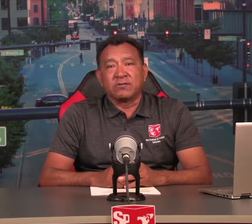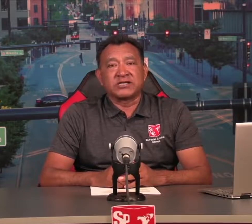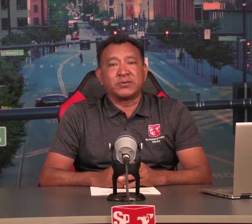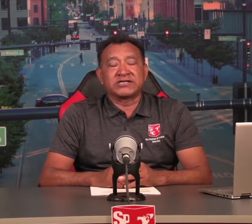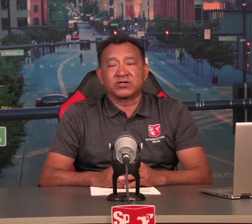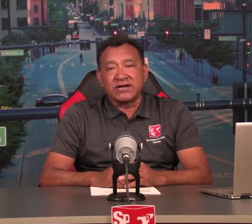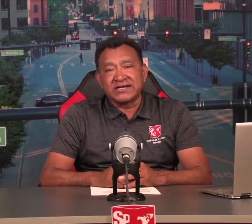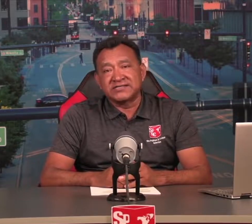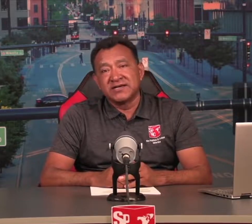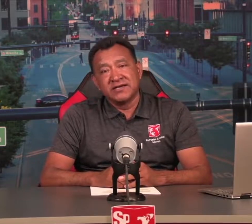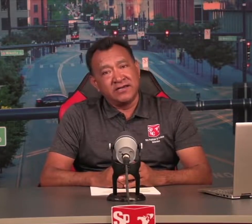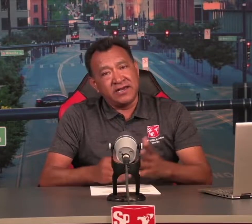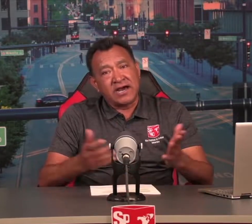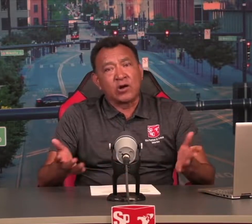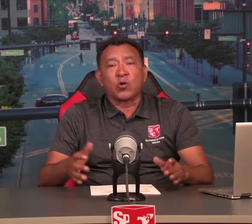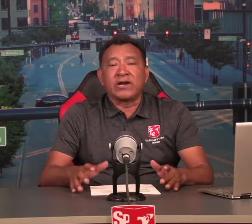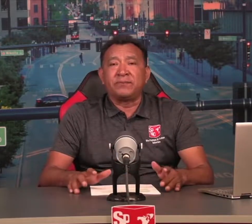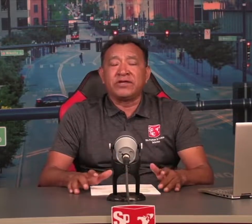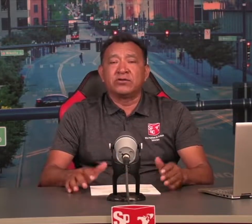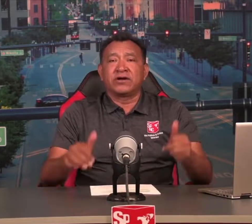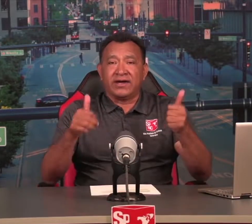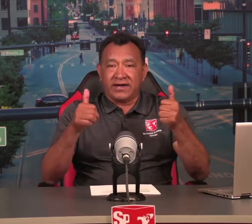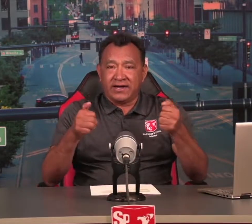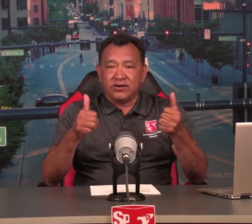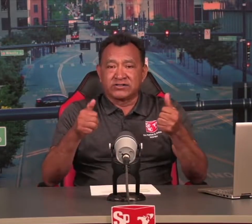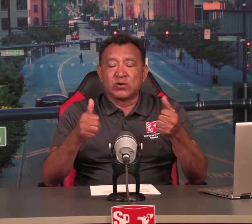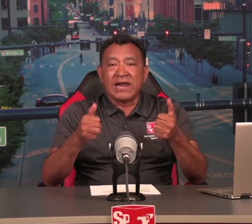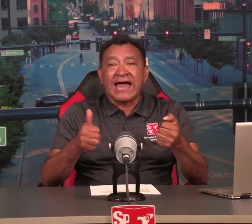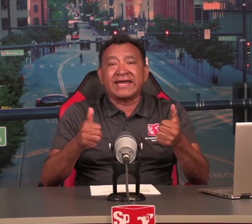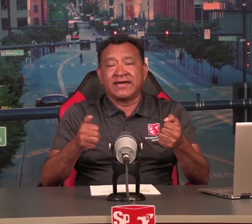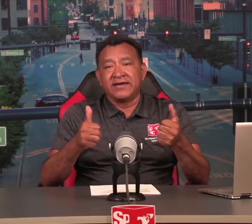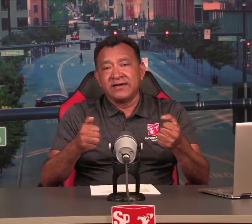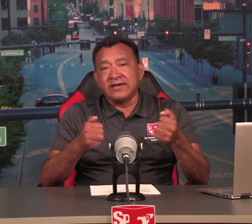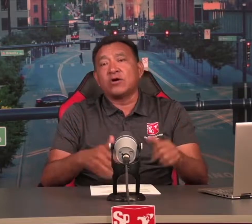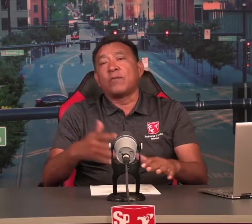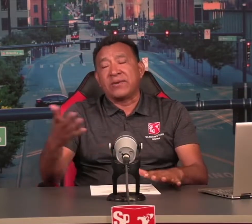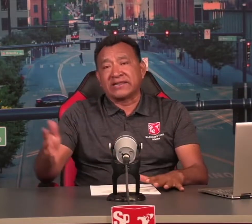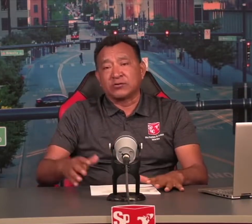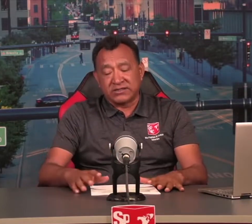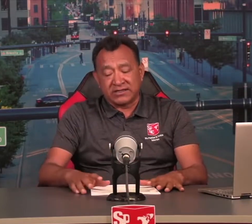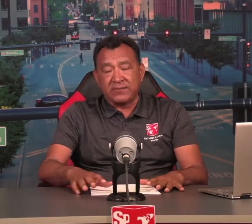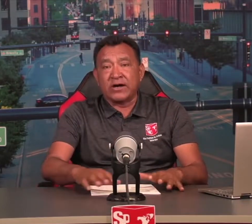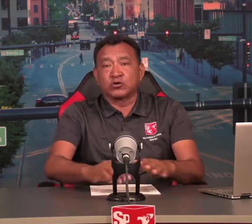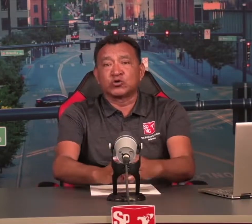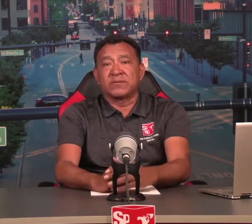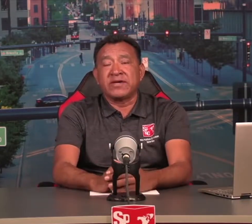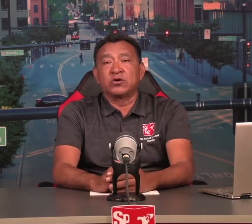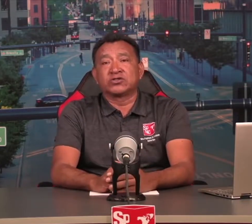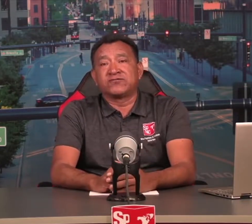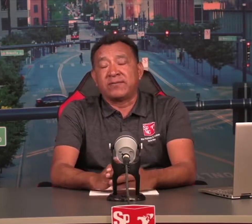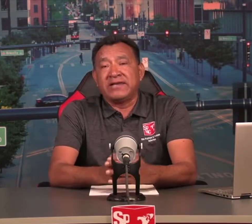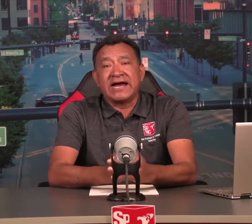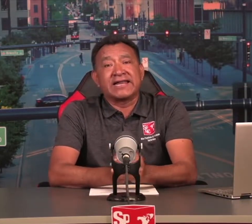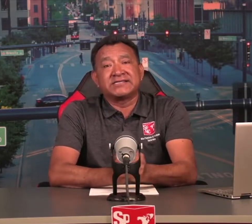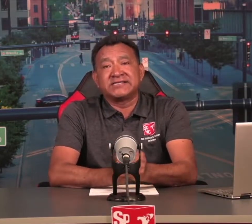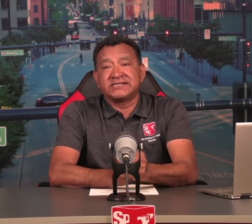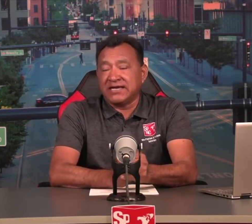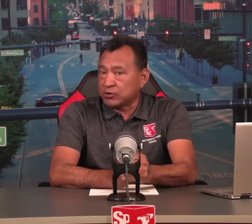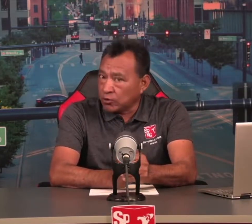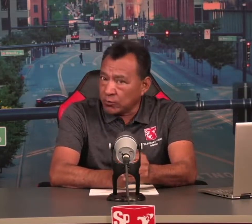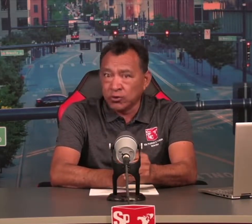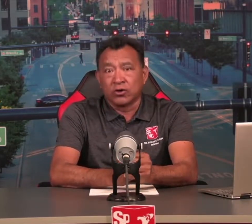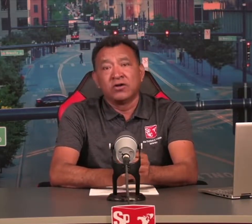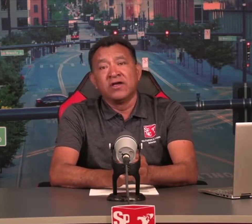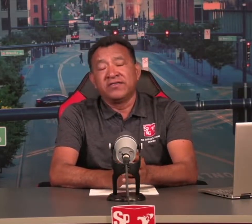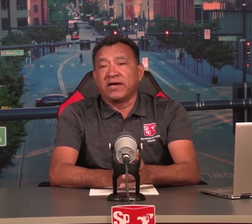seguir llegando a más personas. Y a lo cual le pido que nos dé un like y comparta usted también con sus amigos, familiares